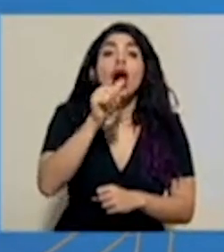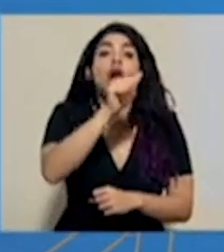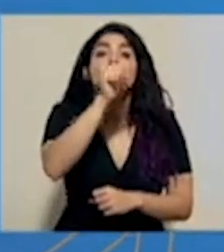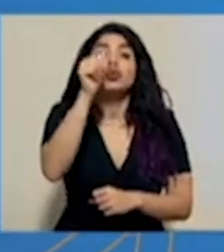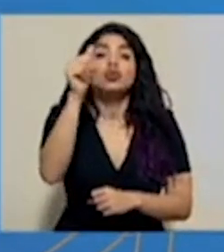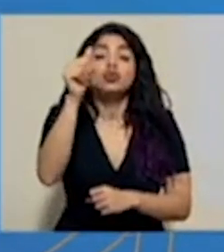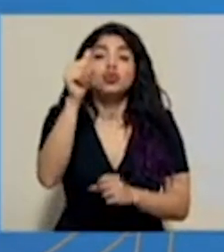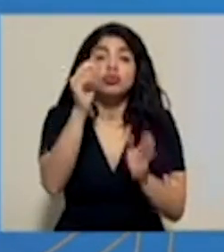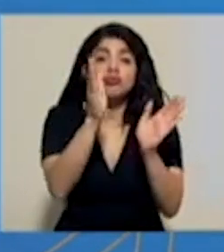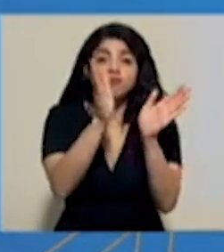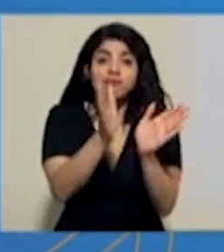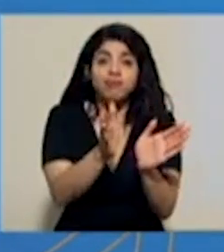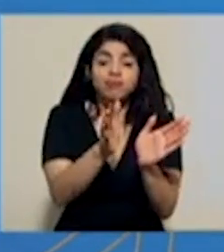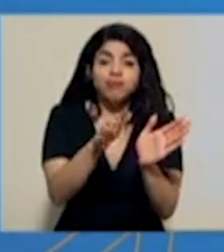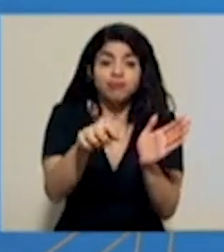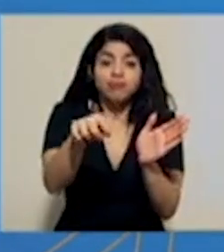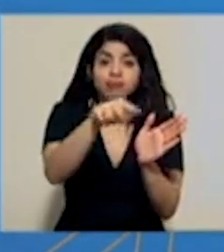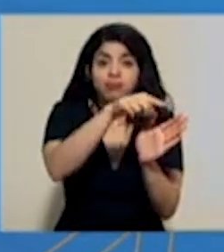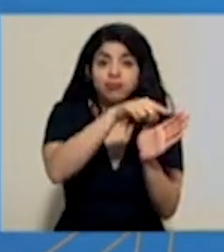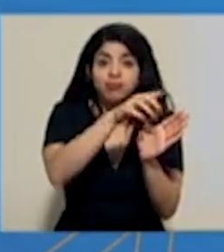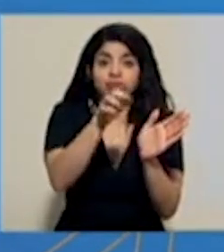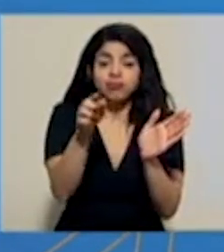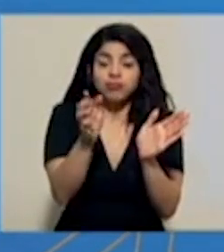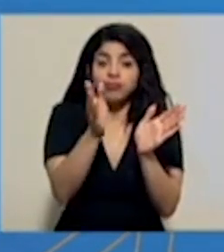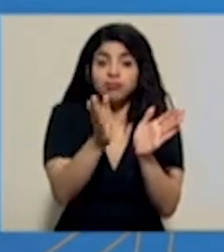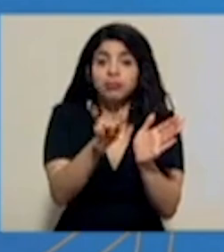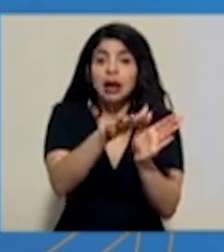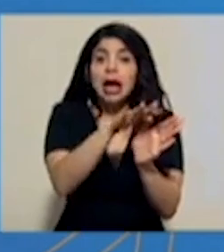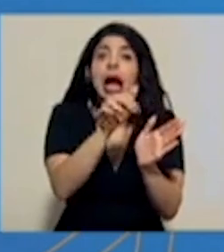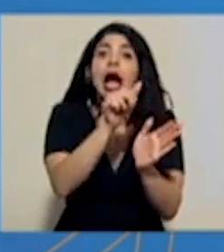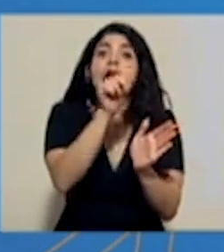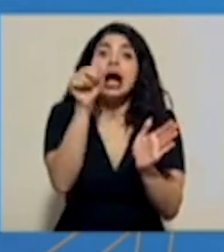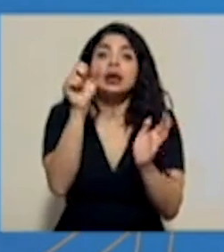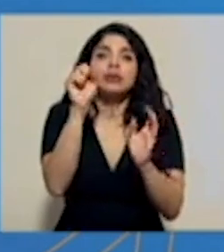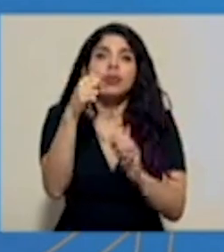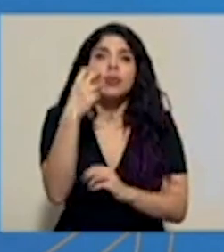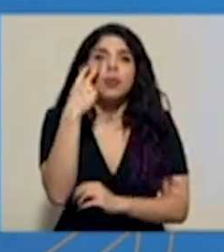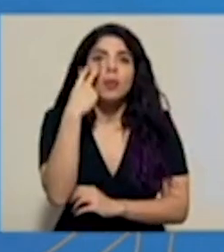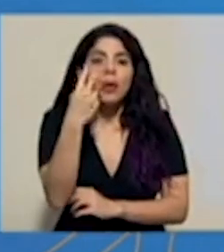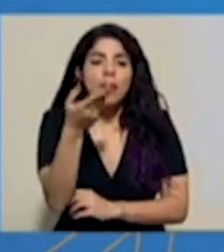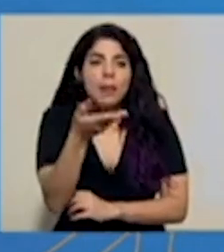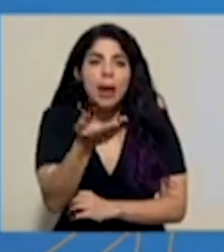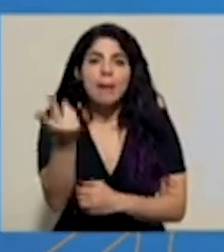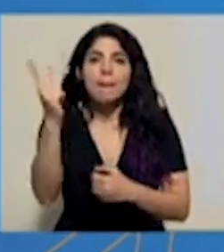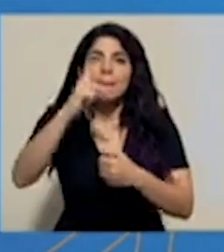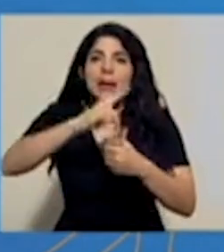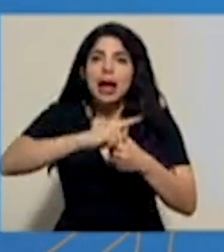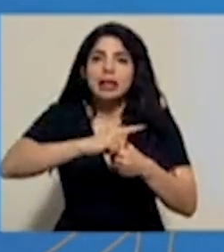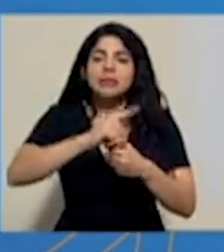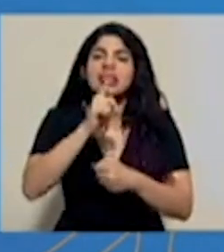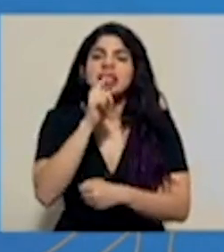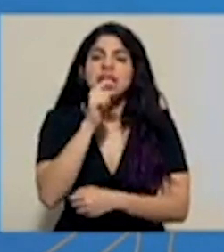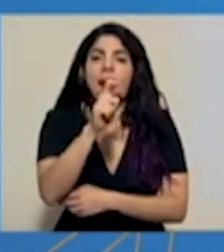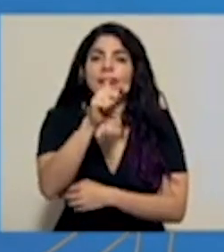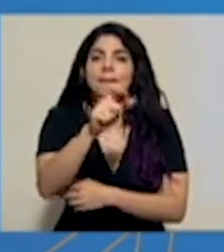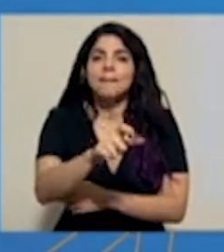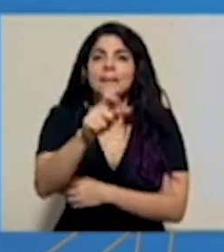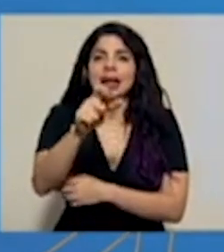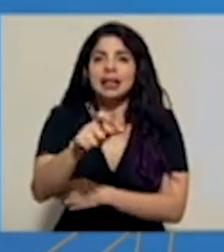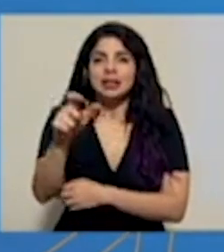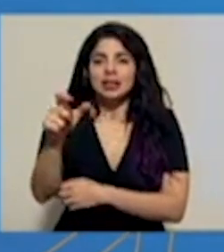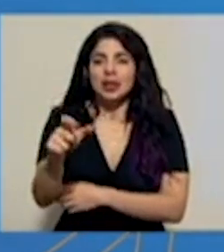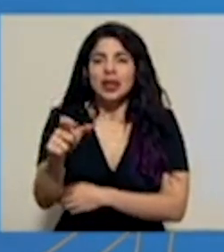en el segmento azul de este pastel, también se logra observar la participación que tienen las personas que han sido